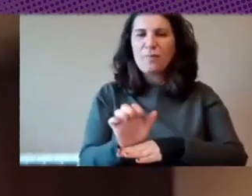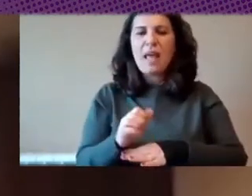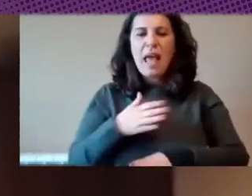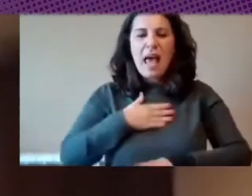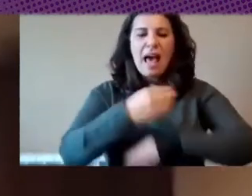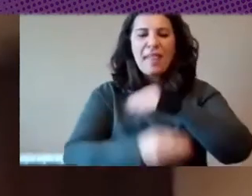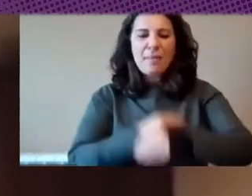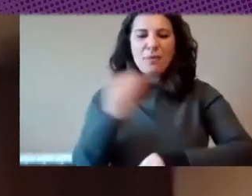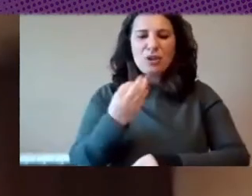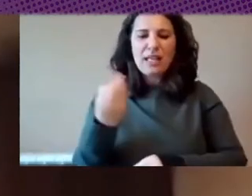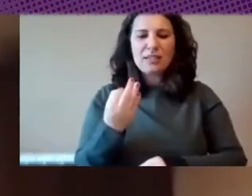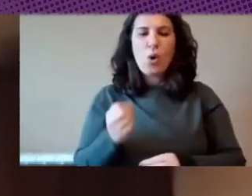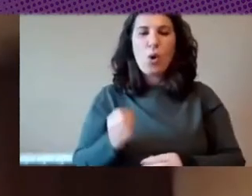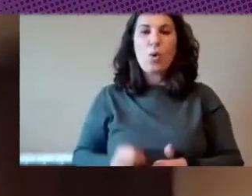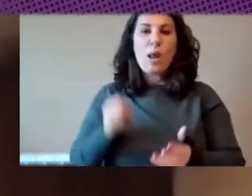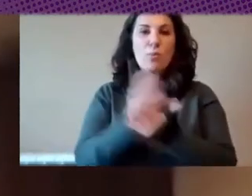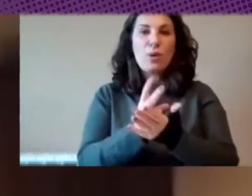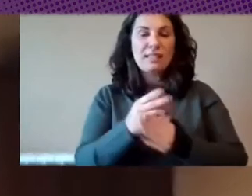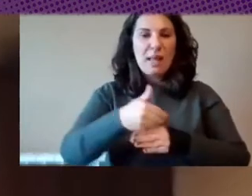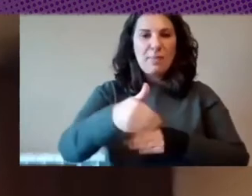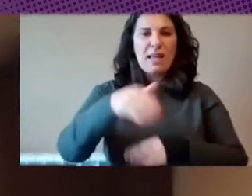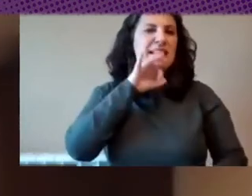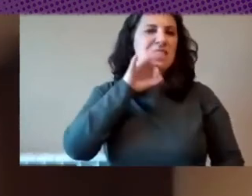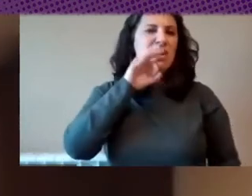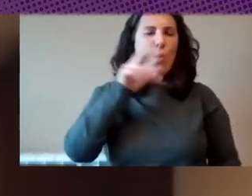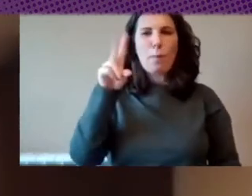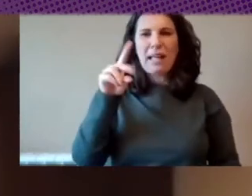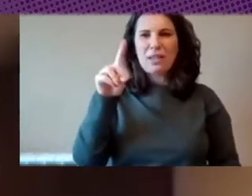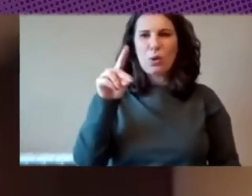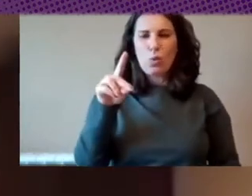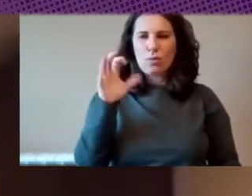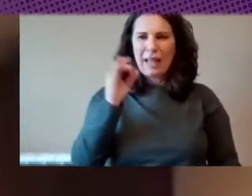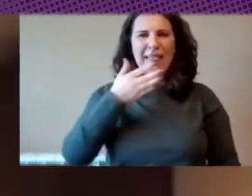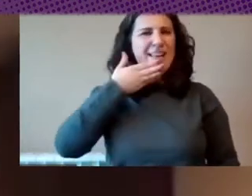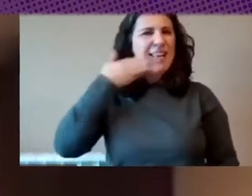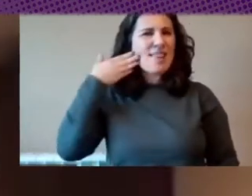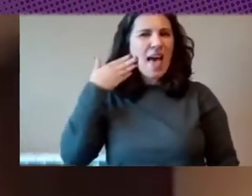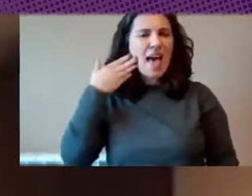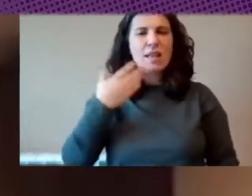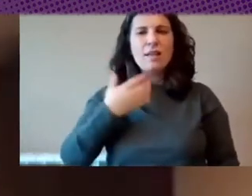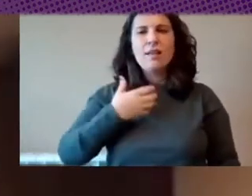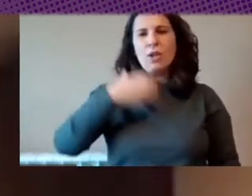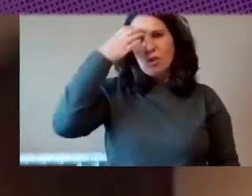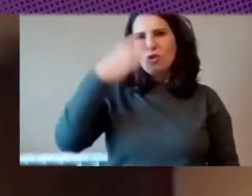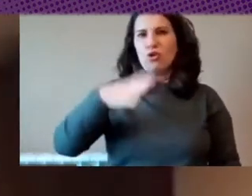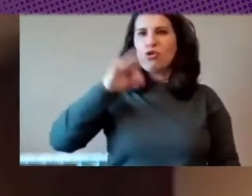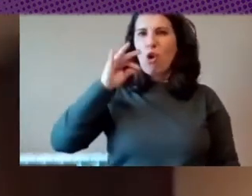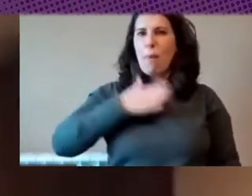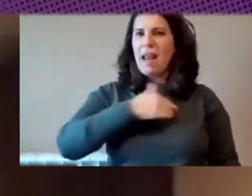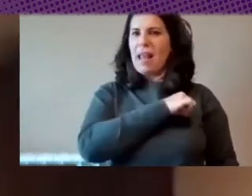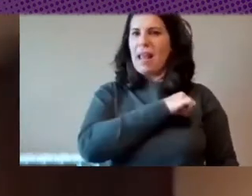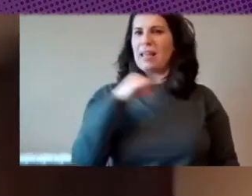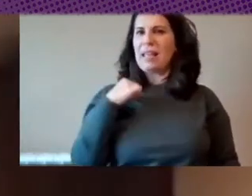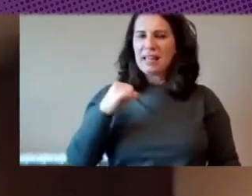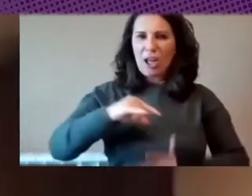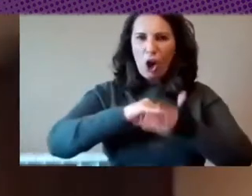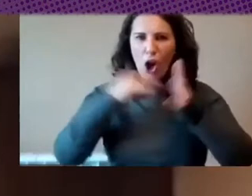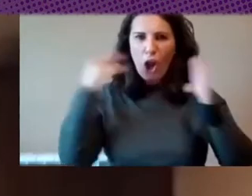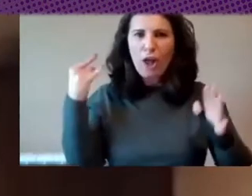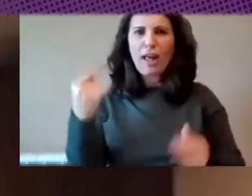apuesta a llevar al Ecuador al siglo XXI en condiciones de dignidad en condiciones de soberanía tecnológica en condiciones